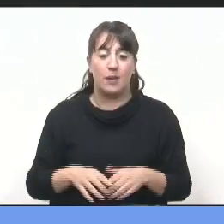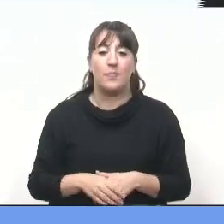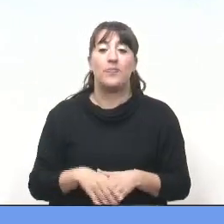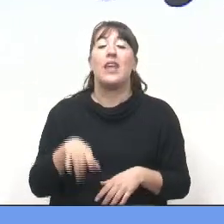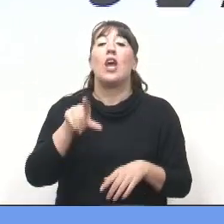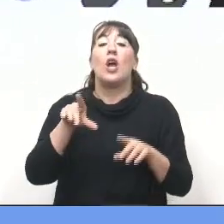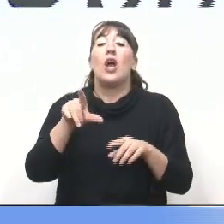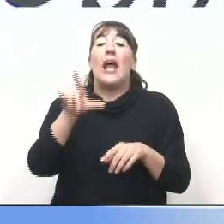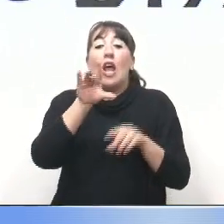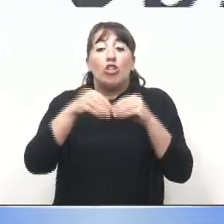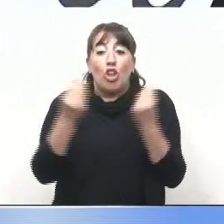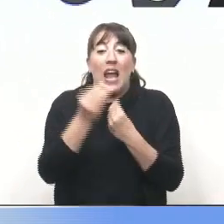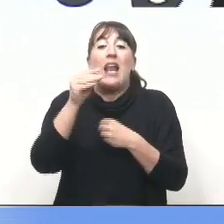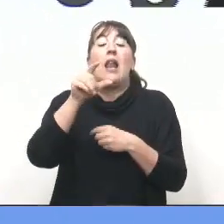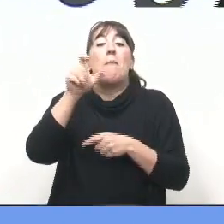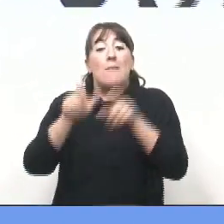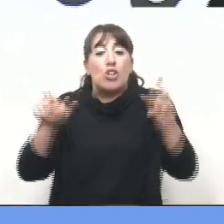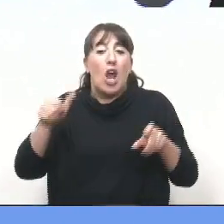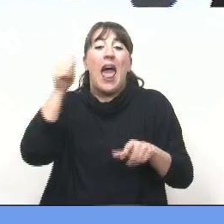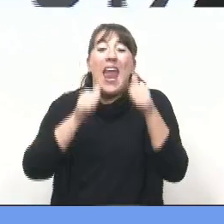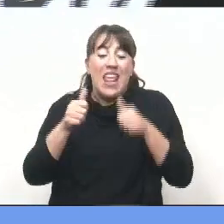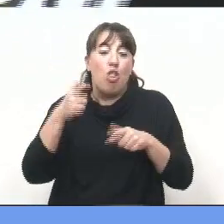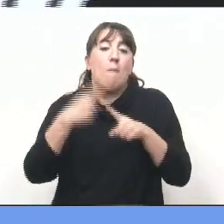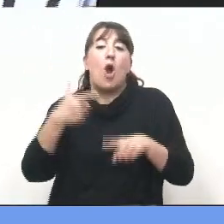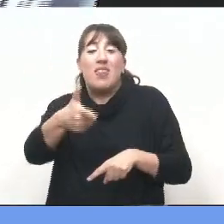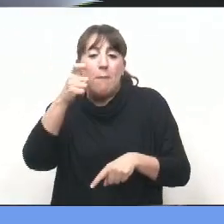500 son los heridos de bala, también en lo que va del año.